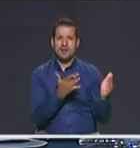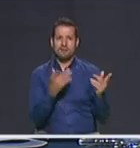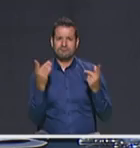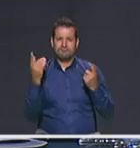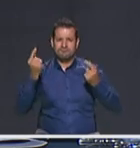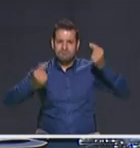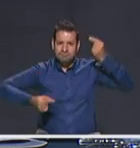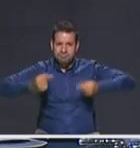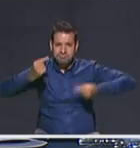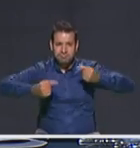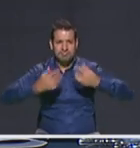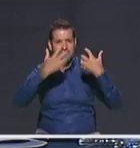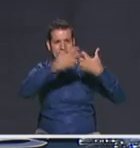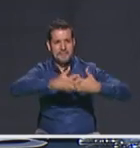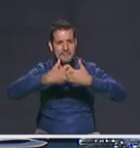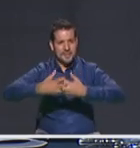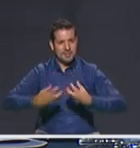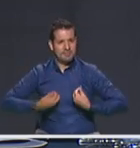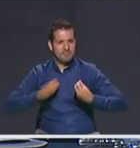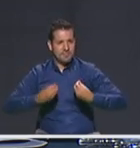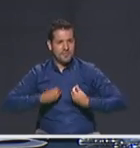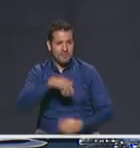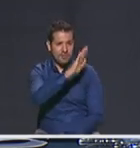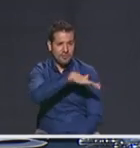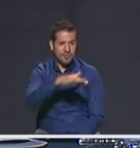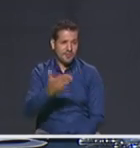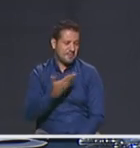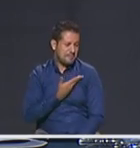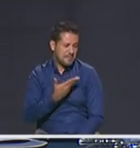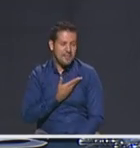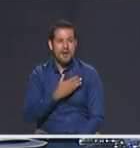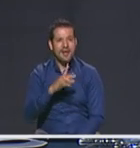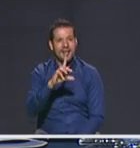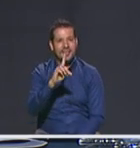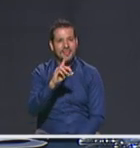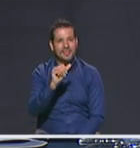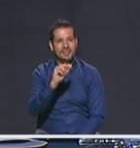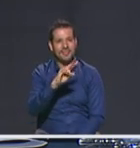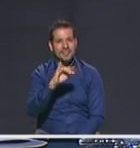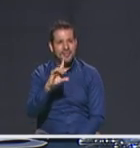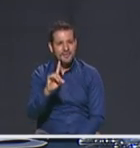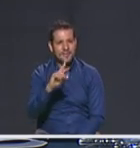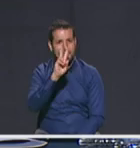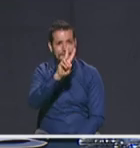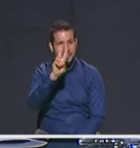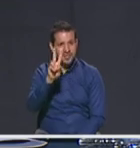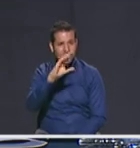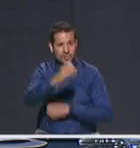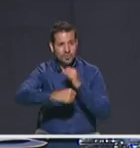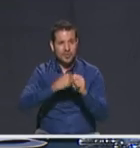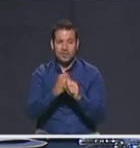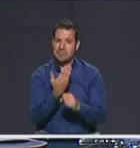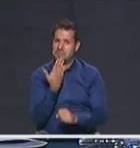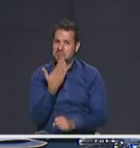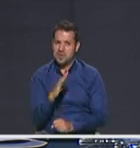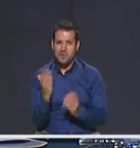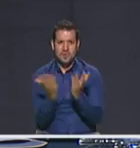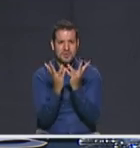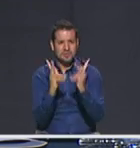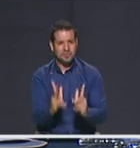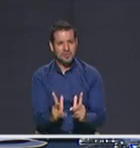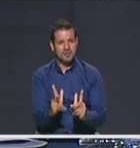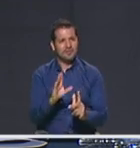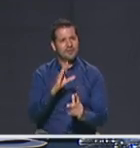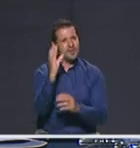general de la empresa de vivienda de Antioquia y soy la mamá de David de 22 años, que es uno de los mejores estudiantes del país.